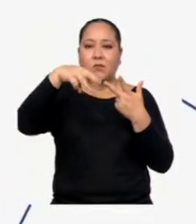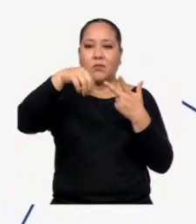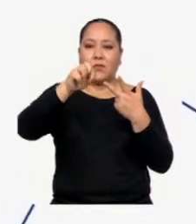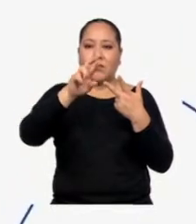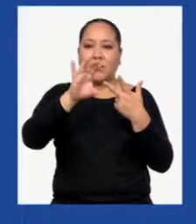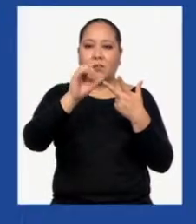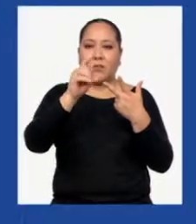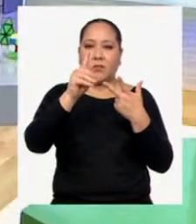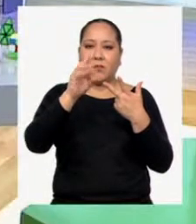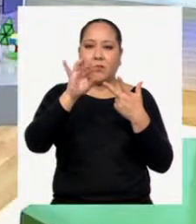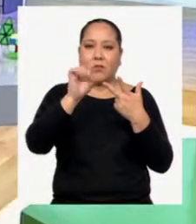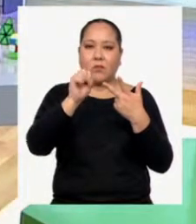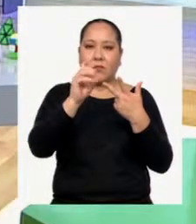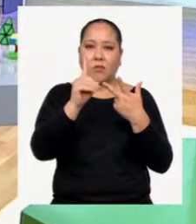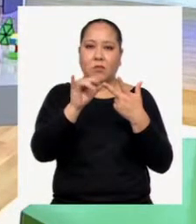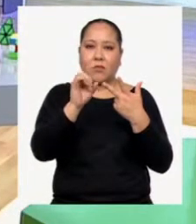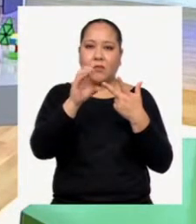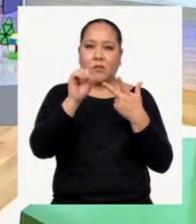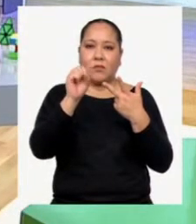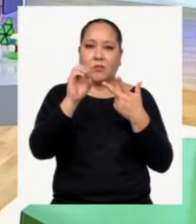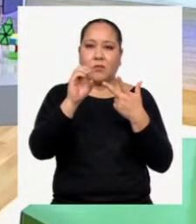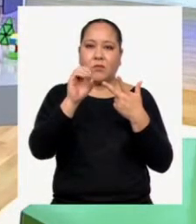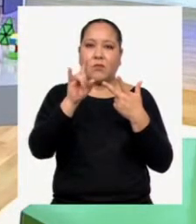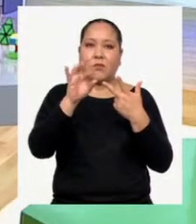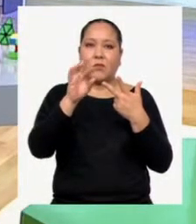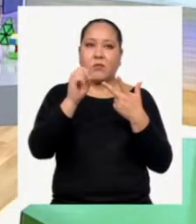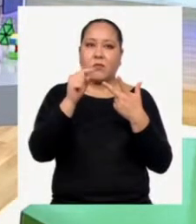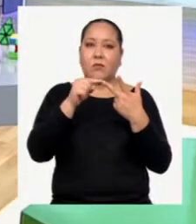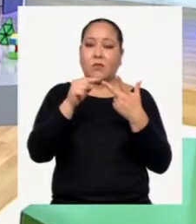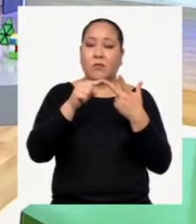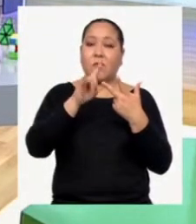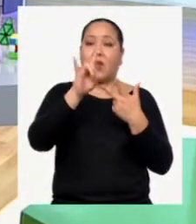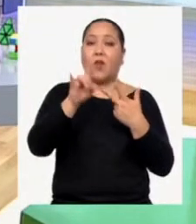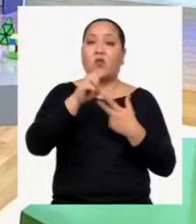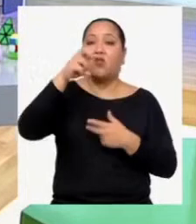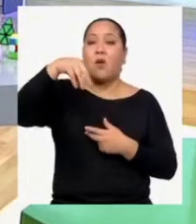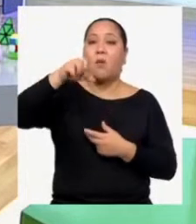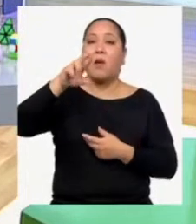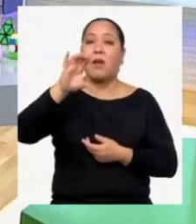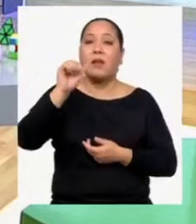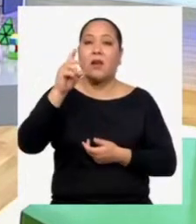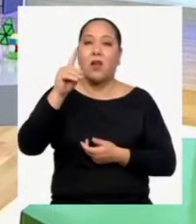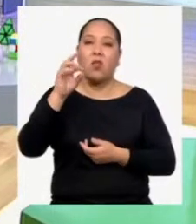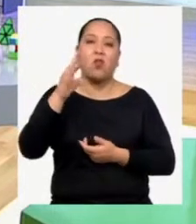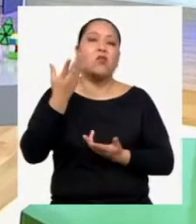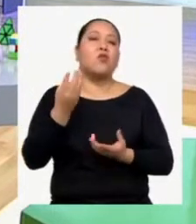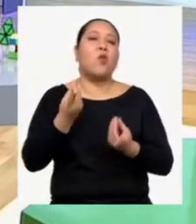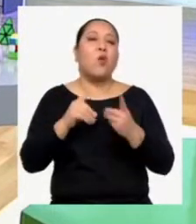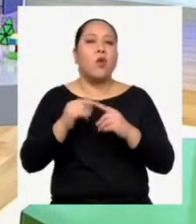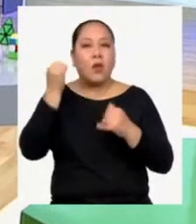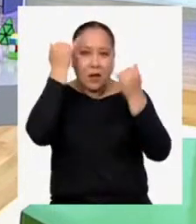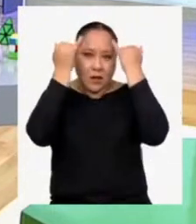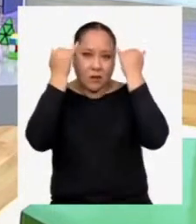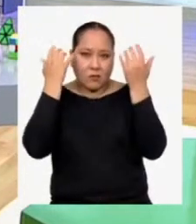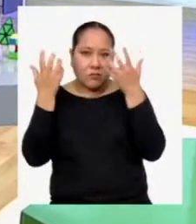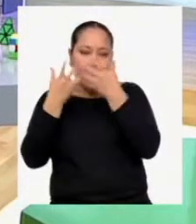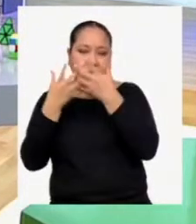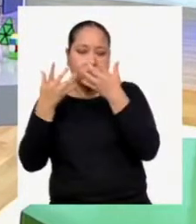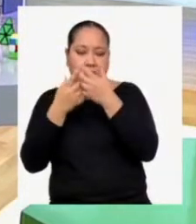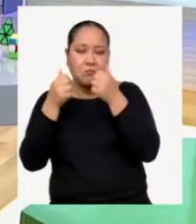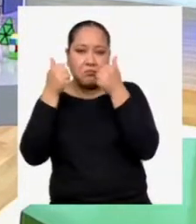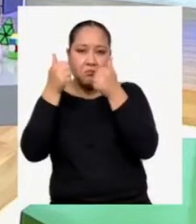del discurso Se usan adecuadamente los marcadores del discurso Cuando las ideas se relacionan de manera